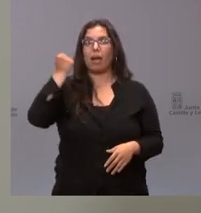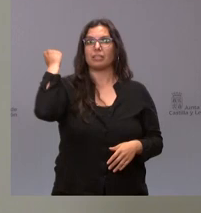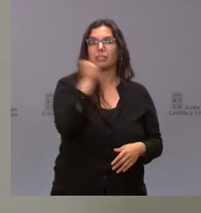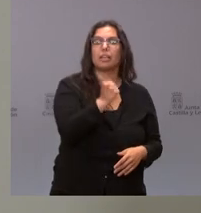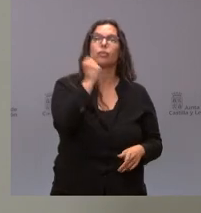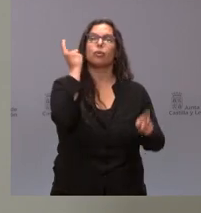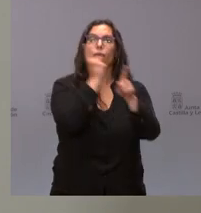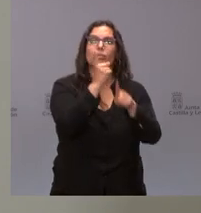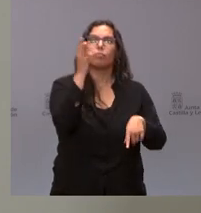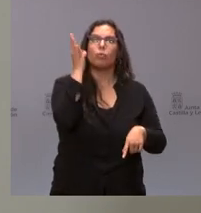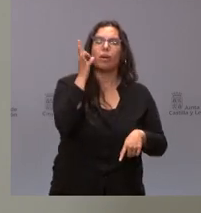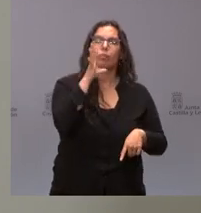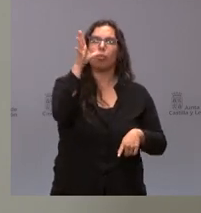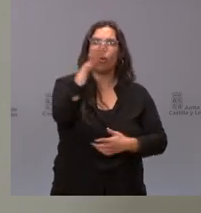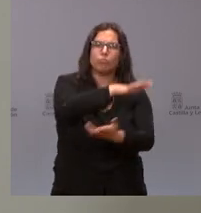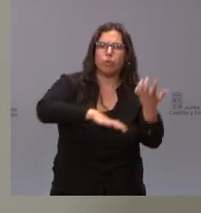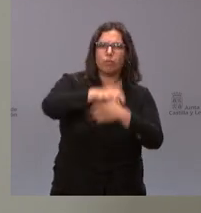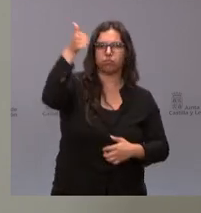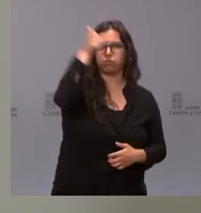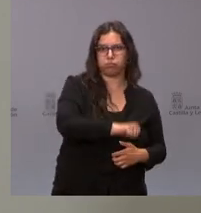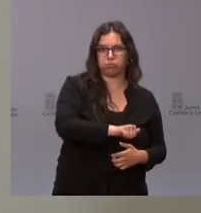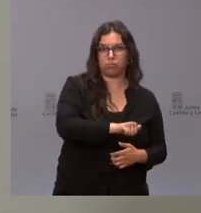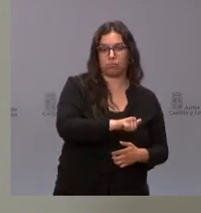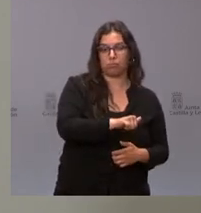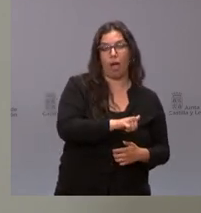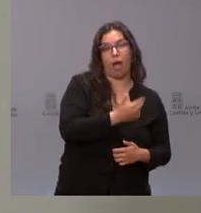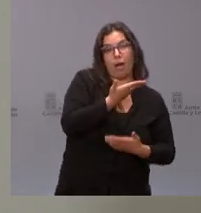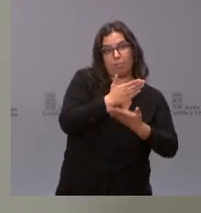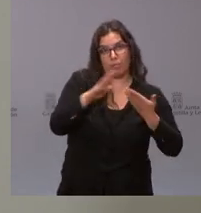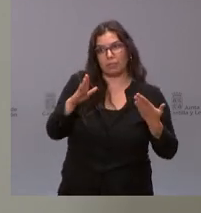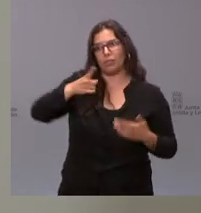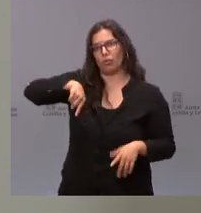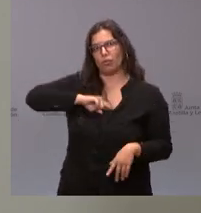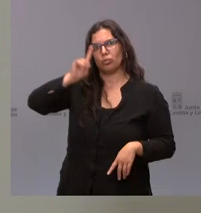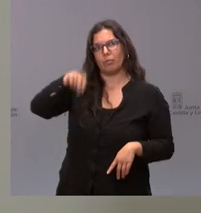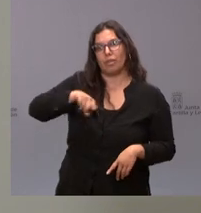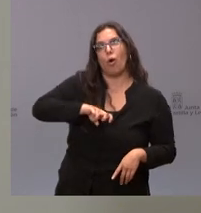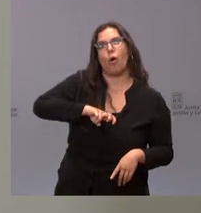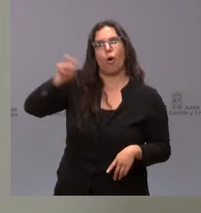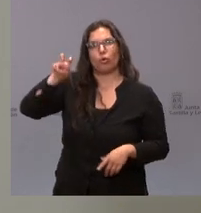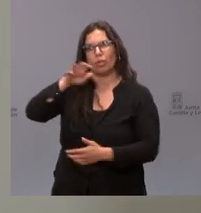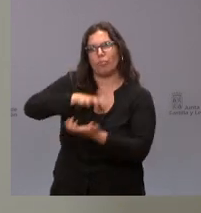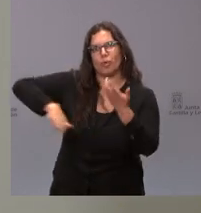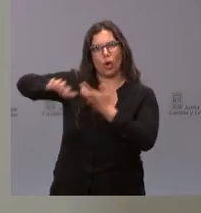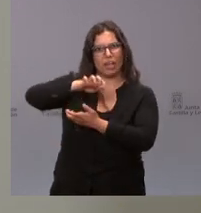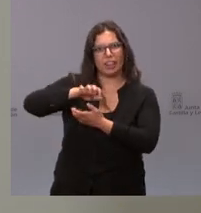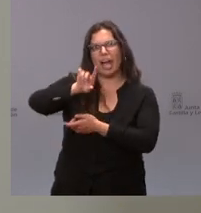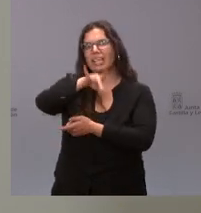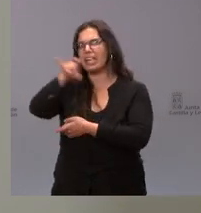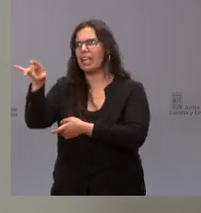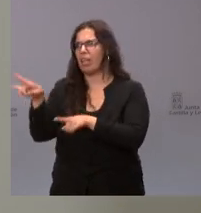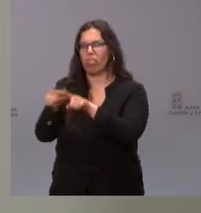violencia de género y que esto no es incompatible con que estemos en contra de cualquier otro tipo de violencia